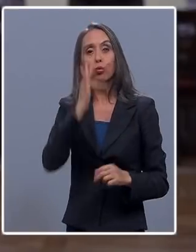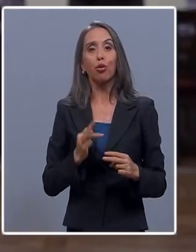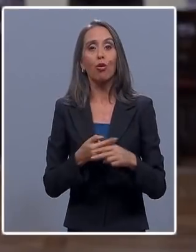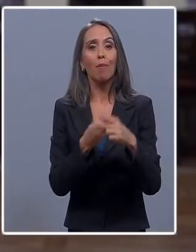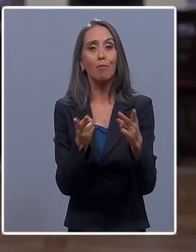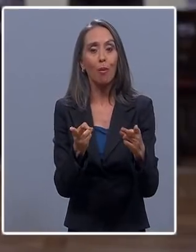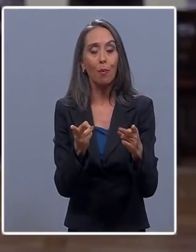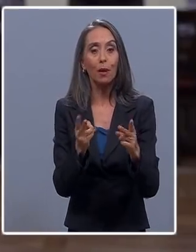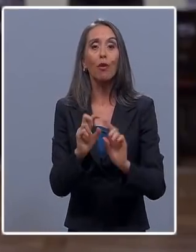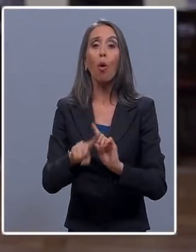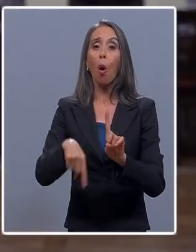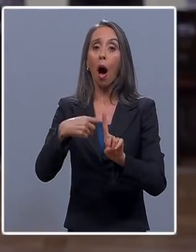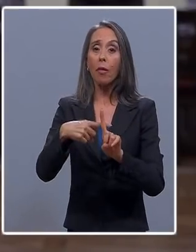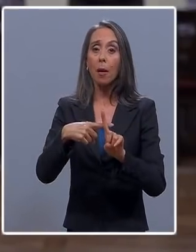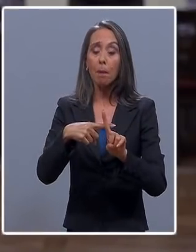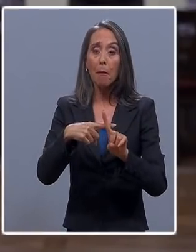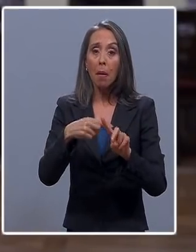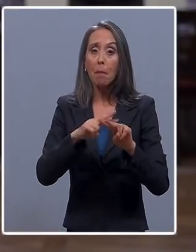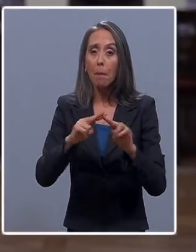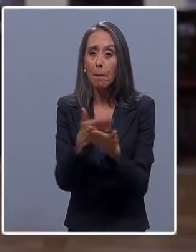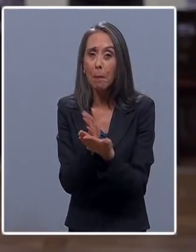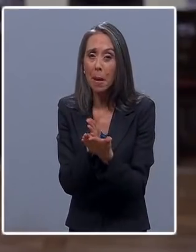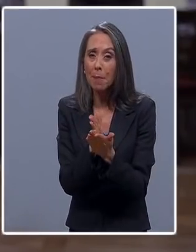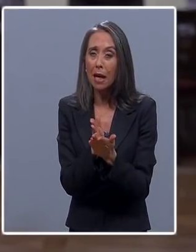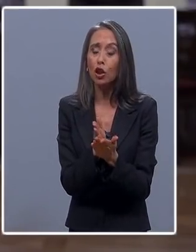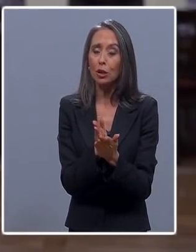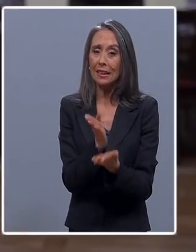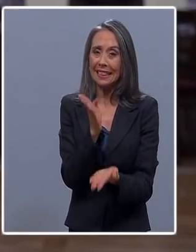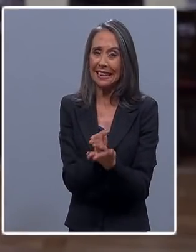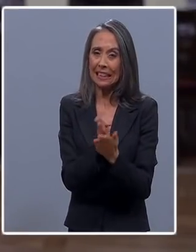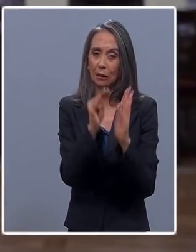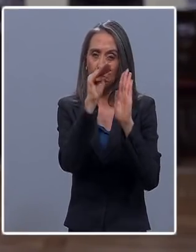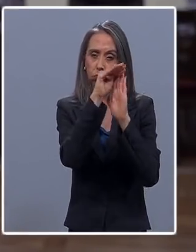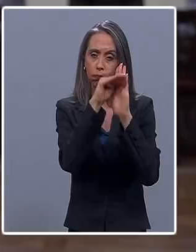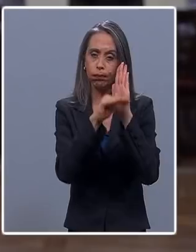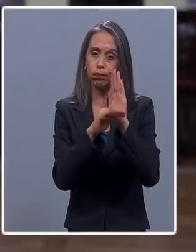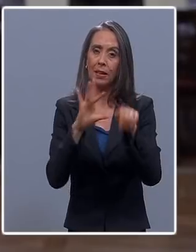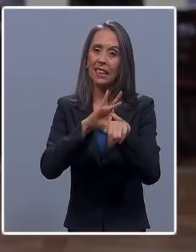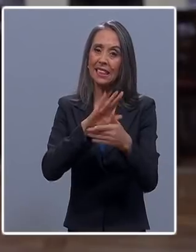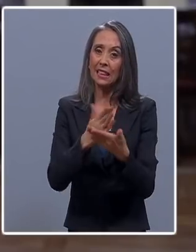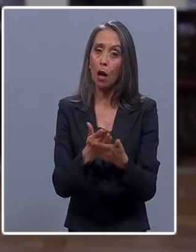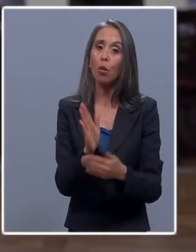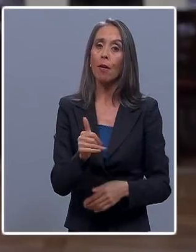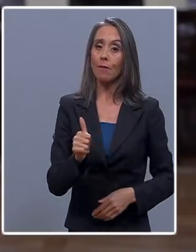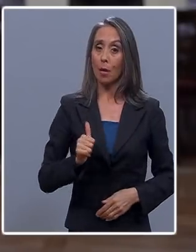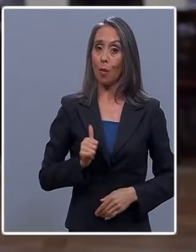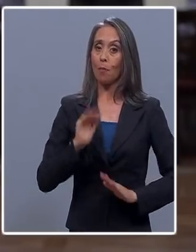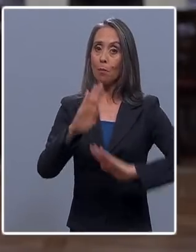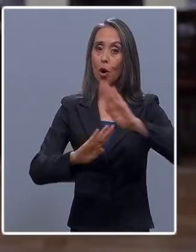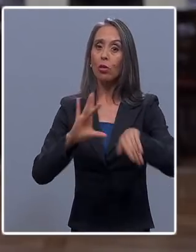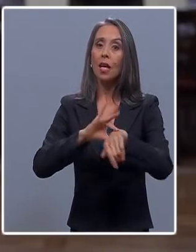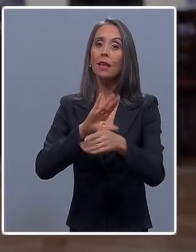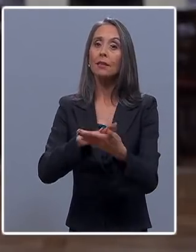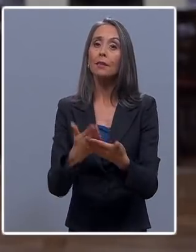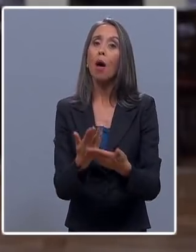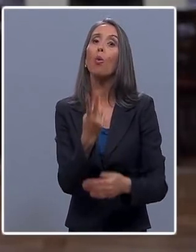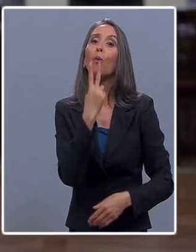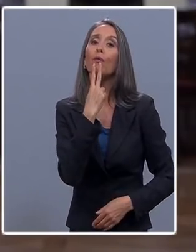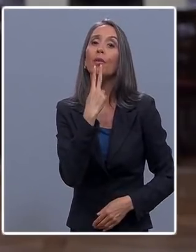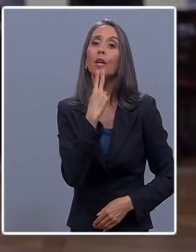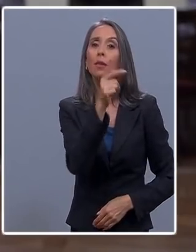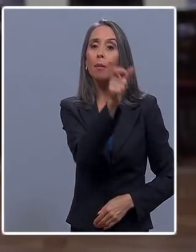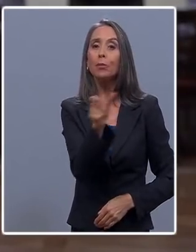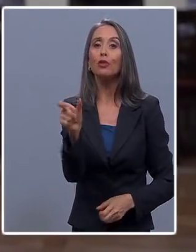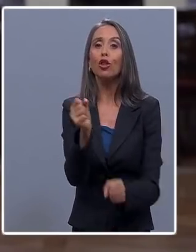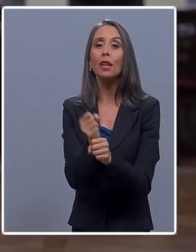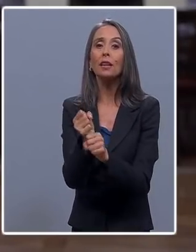Además, hemos preparado estrictos protocolos de salud que deberán aplicarse para proteger la salud y la vida de los